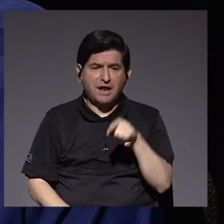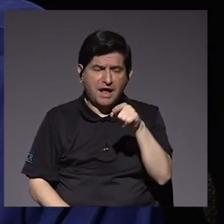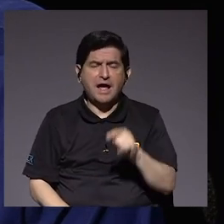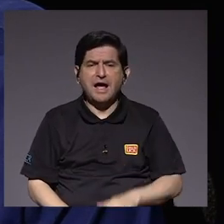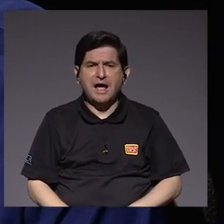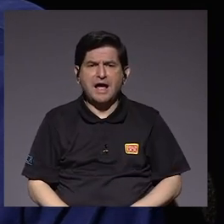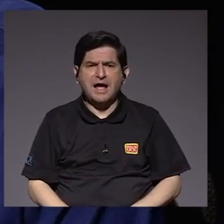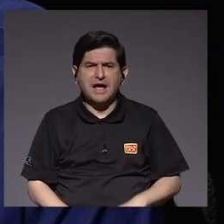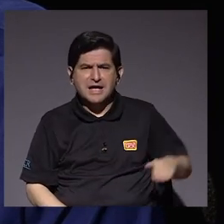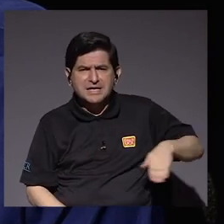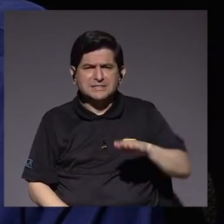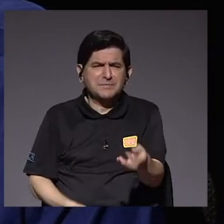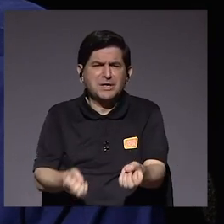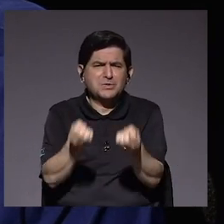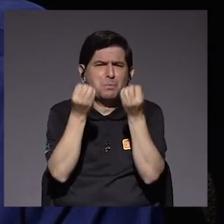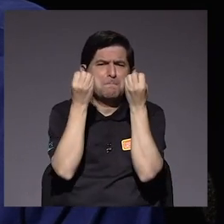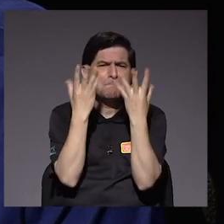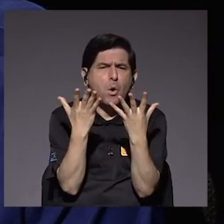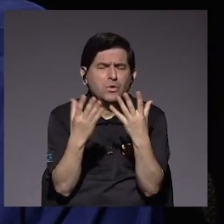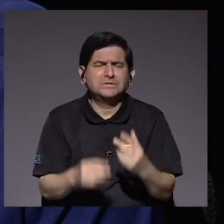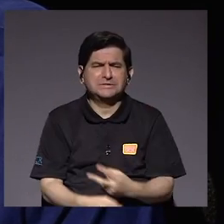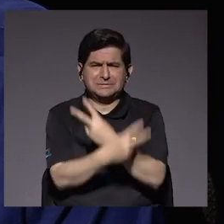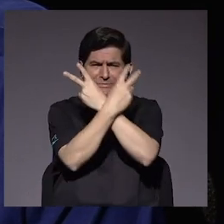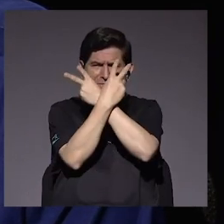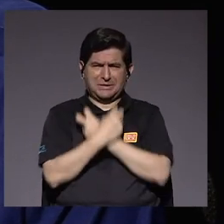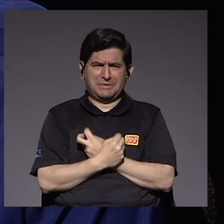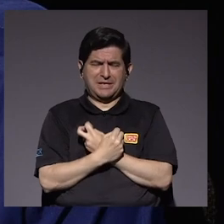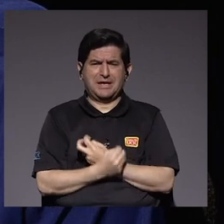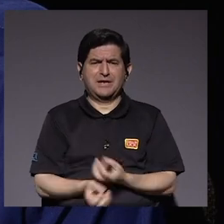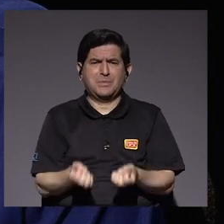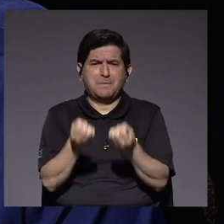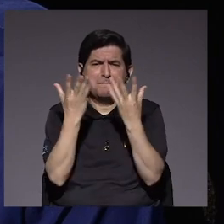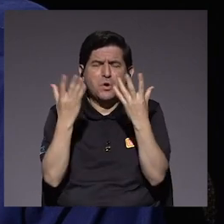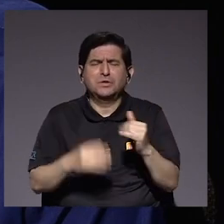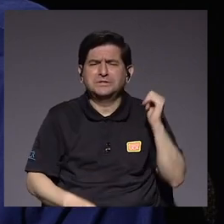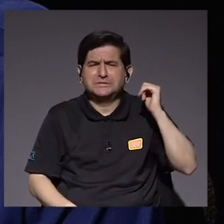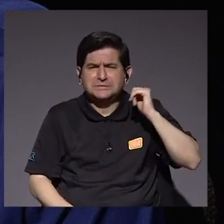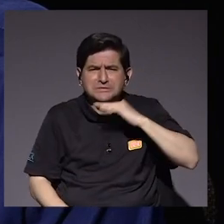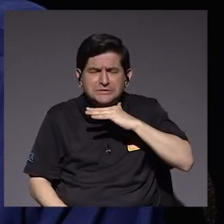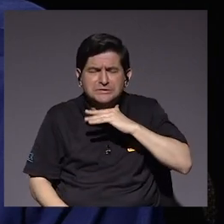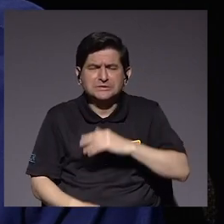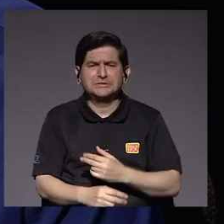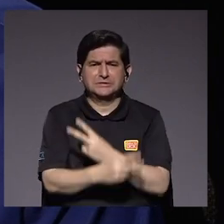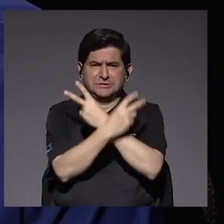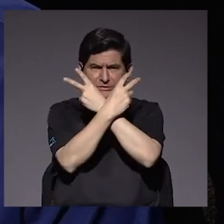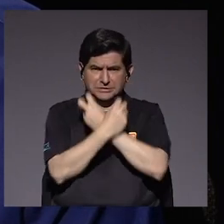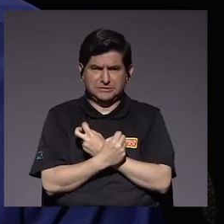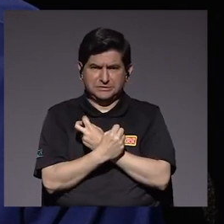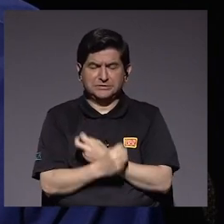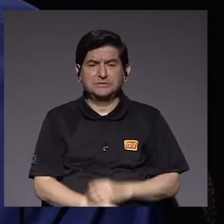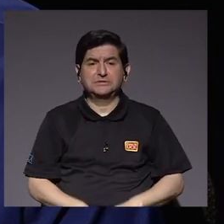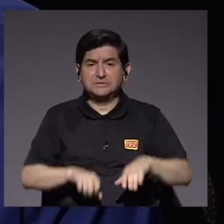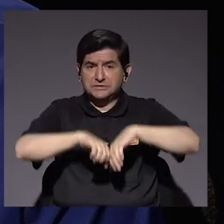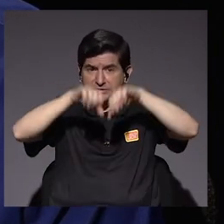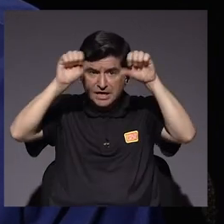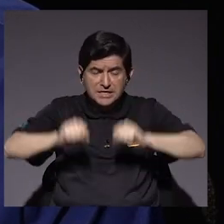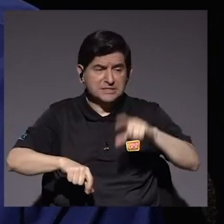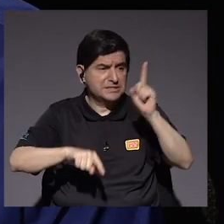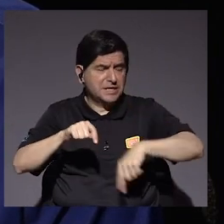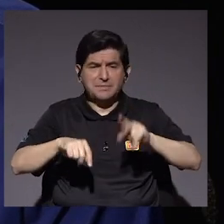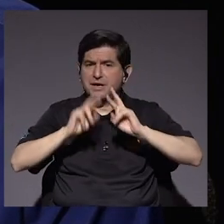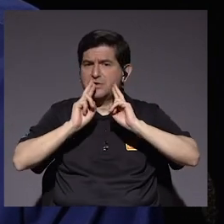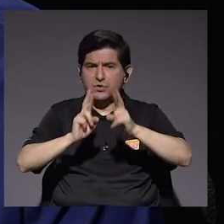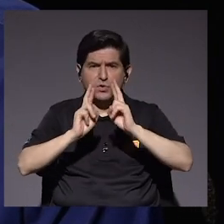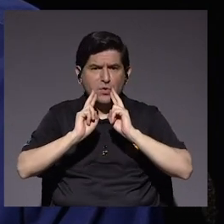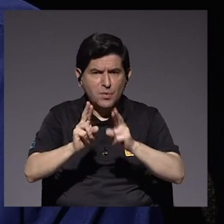le inyecta una cantidad enorme de veneno, que tiene un montón de proteínas tóxicas, el sistema inmune no